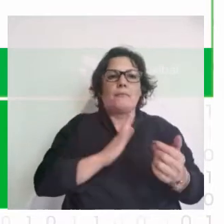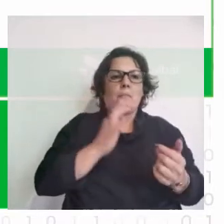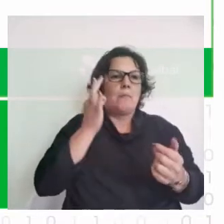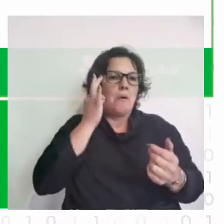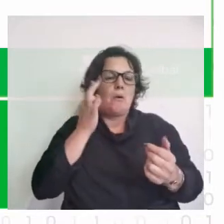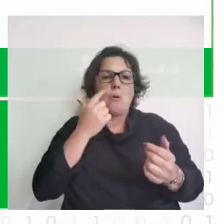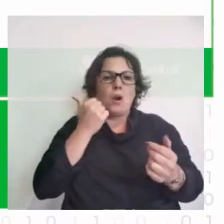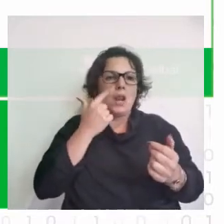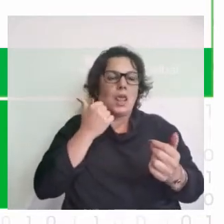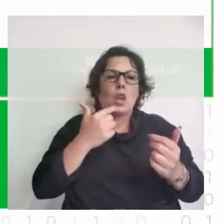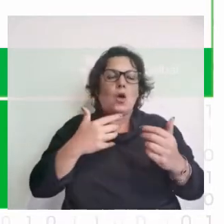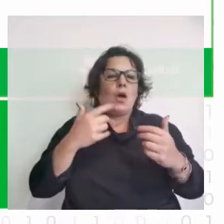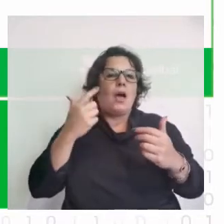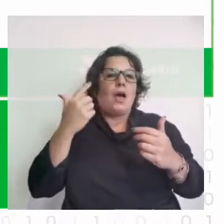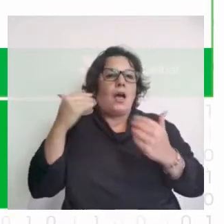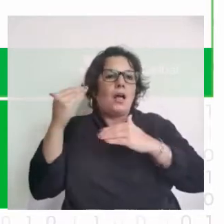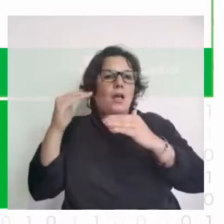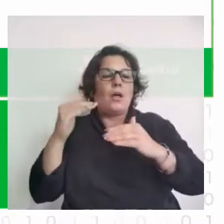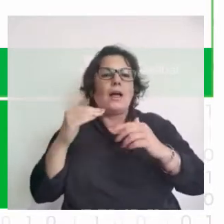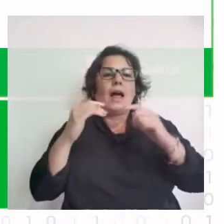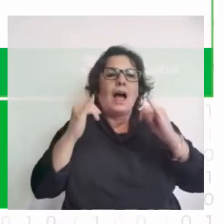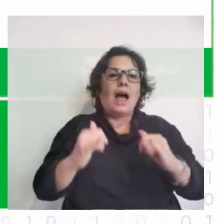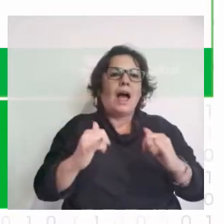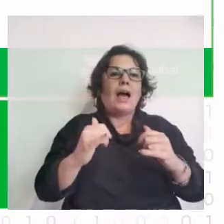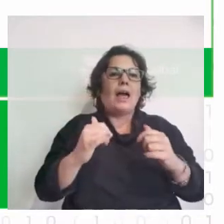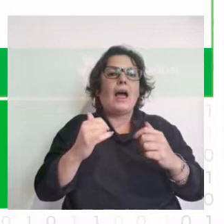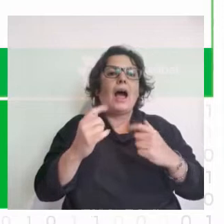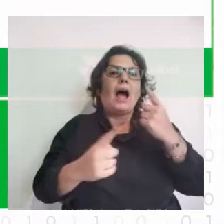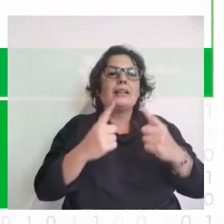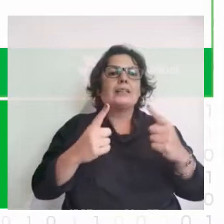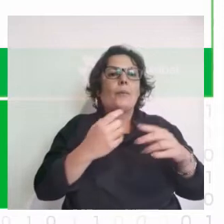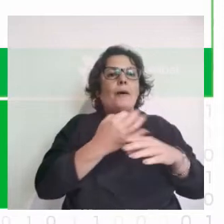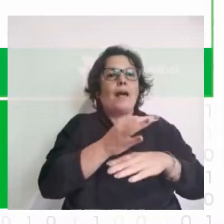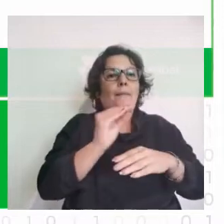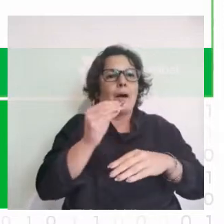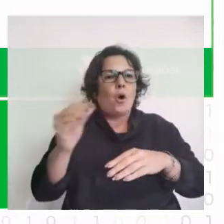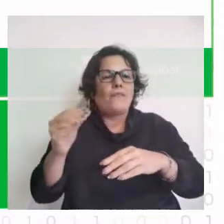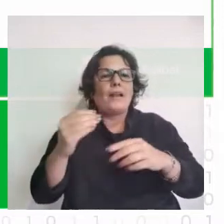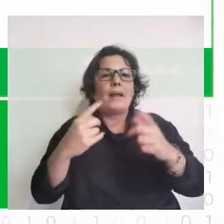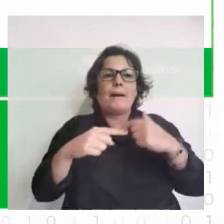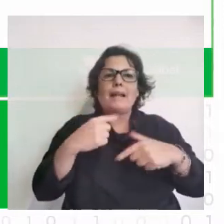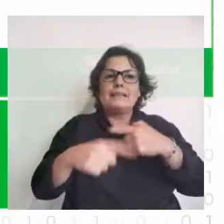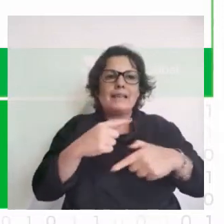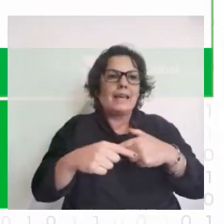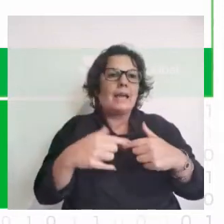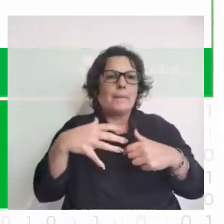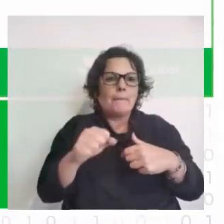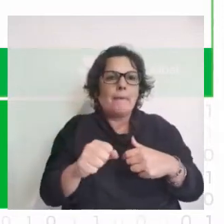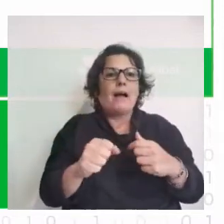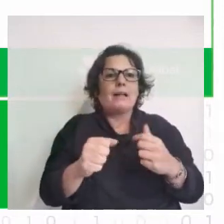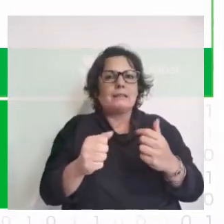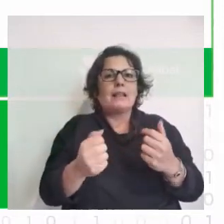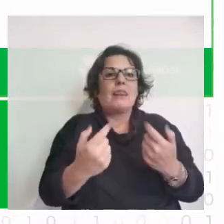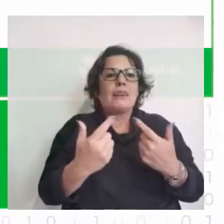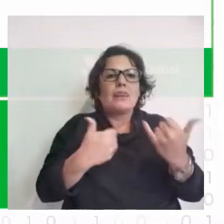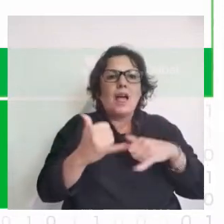mayor y hay incluso unas intenciones de hacerlo para formativas que estaría muy bueno para seguir generando justamente datos